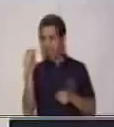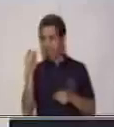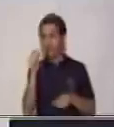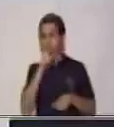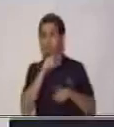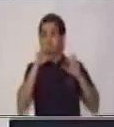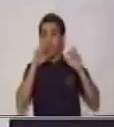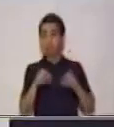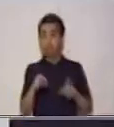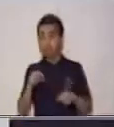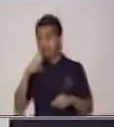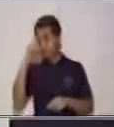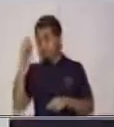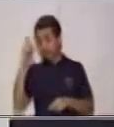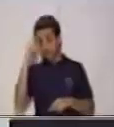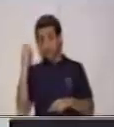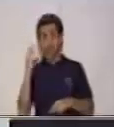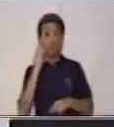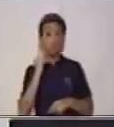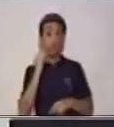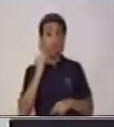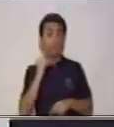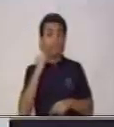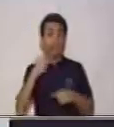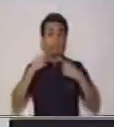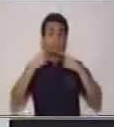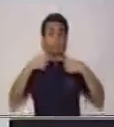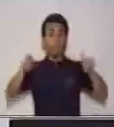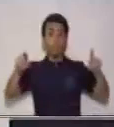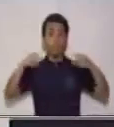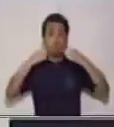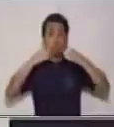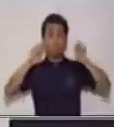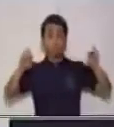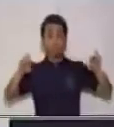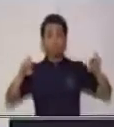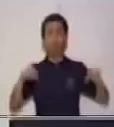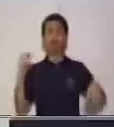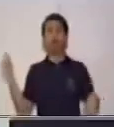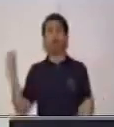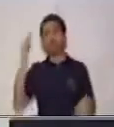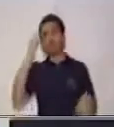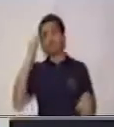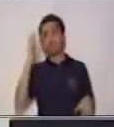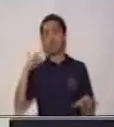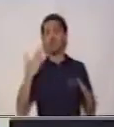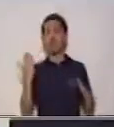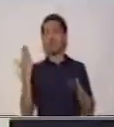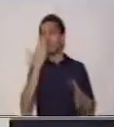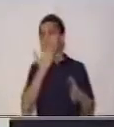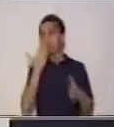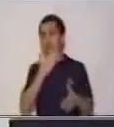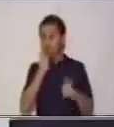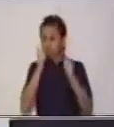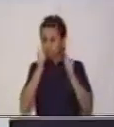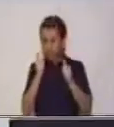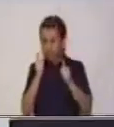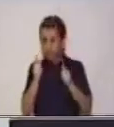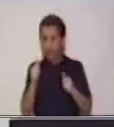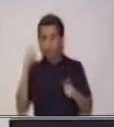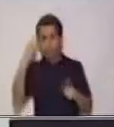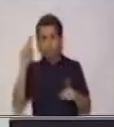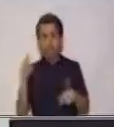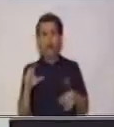publicidad y a la elaboración de anuncios publicitarios tienen que estudiar mucho no solo a qué grupo va